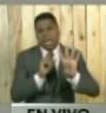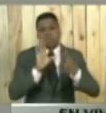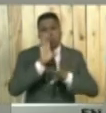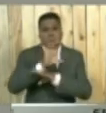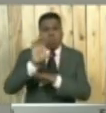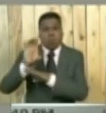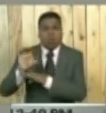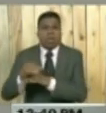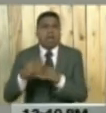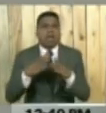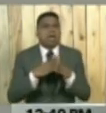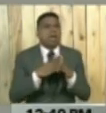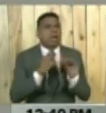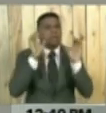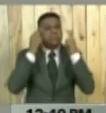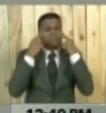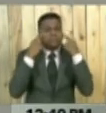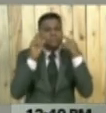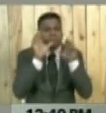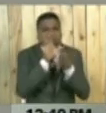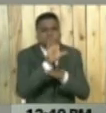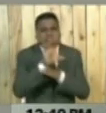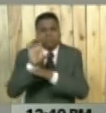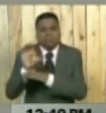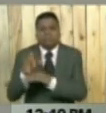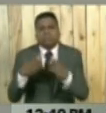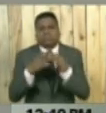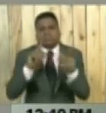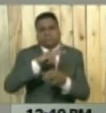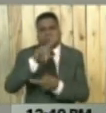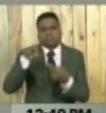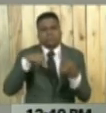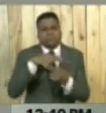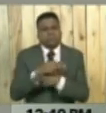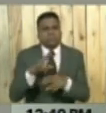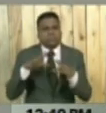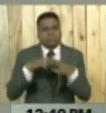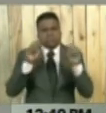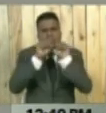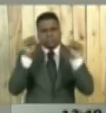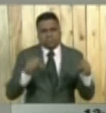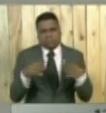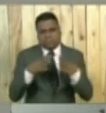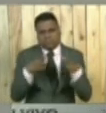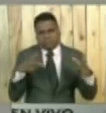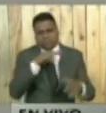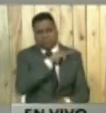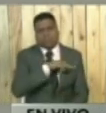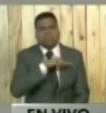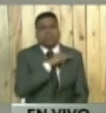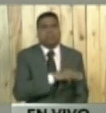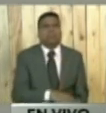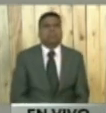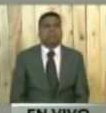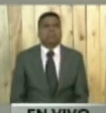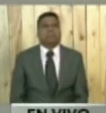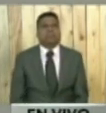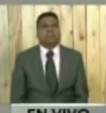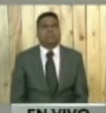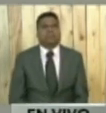bolivariana que sólo es posible en revolución garantizar el sistema de misiones y grandes misiones. Y por supuesto,